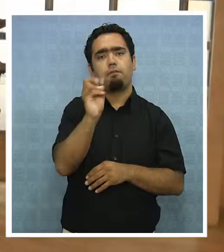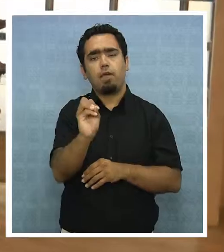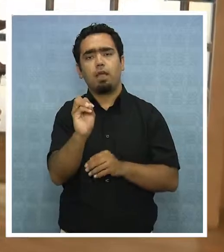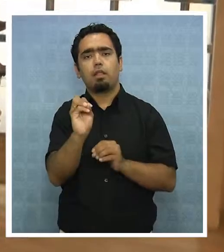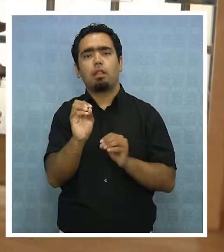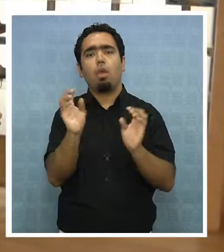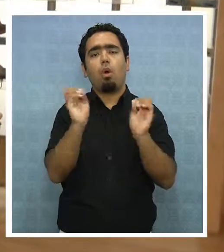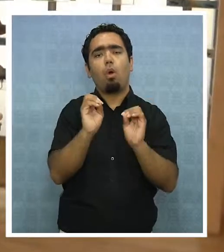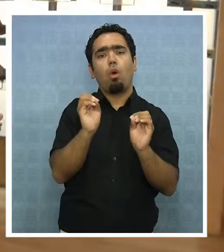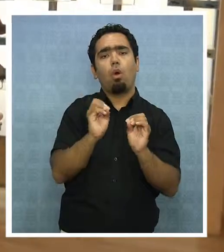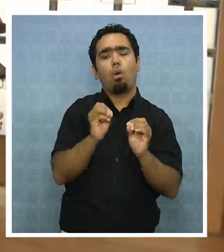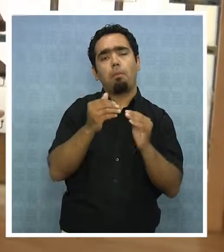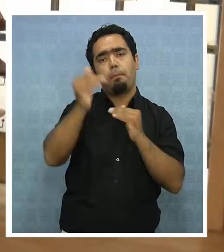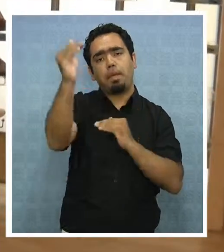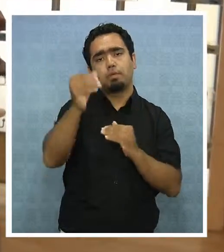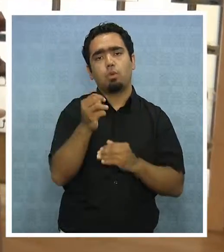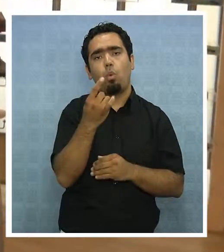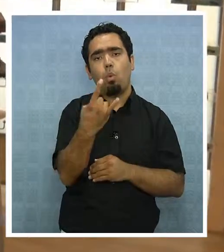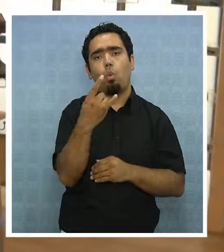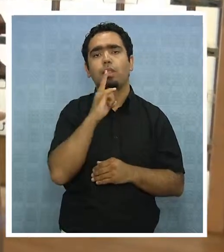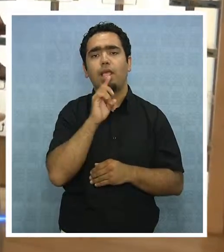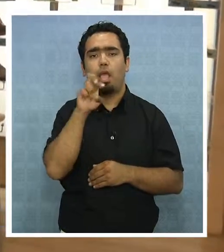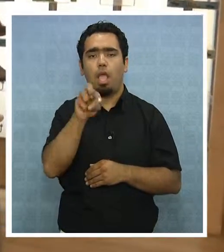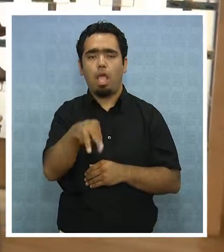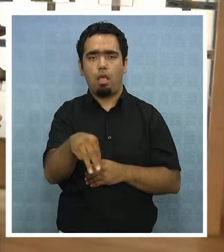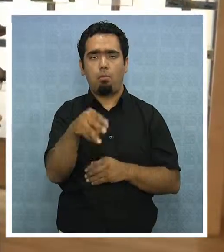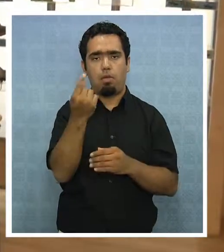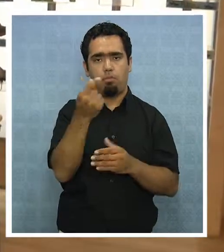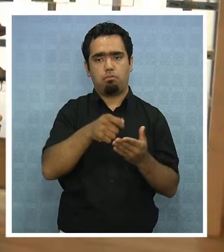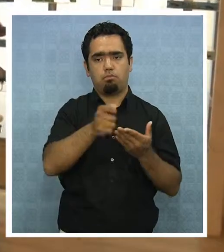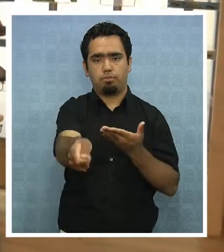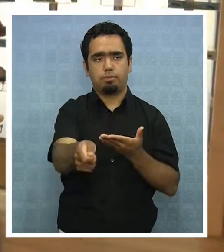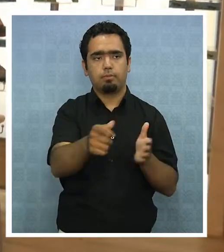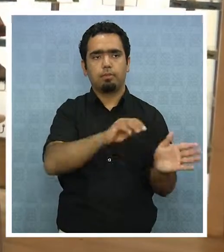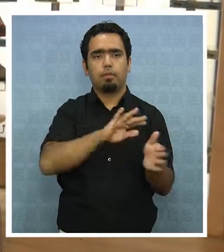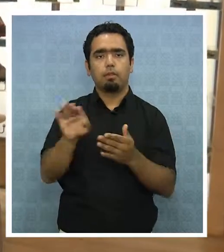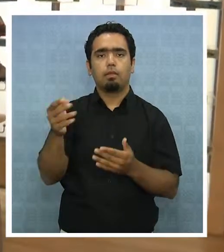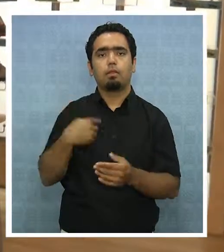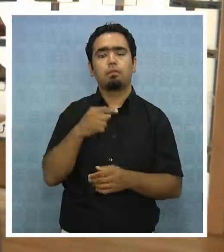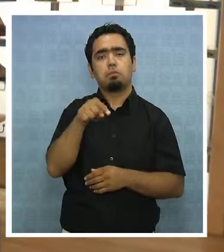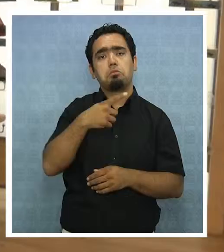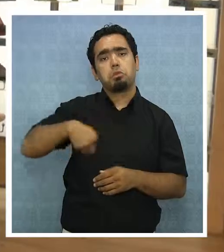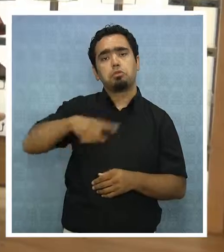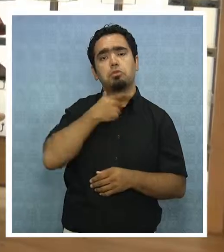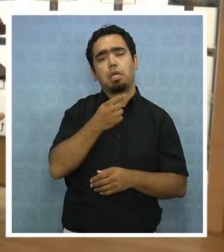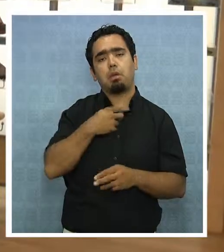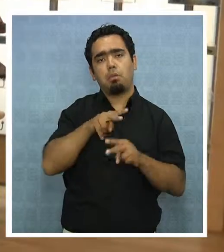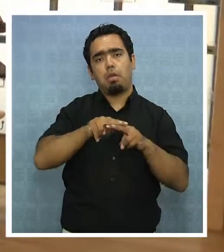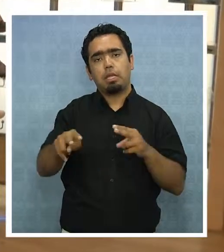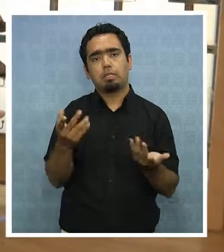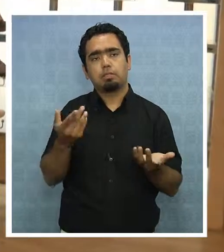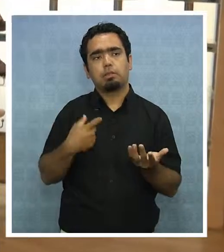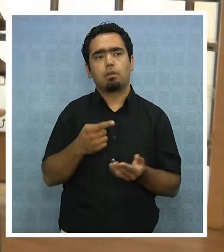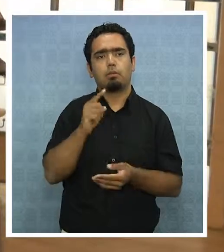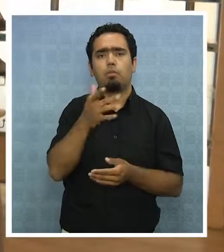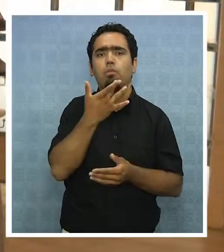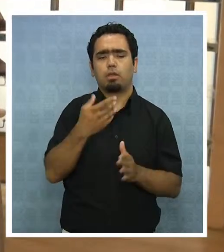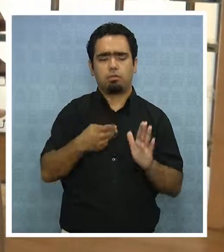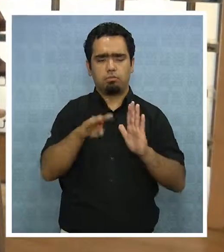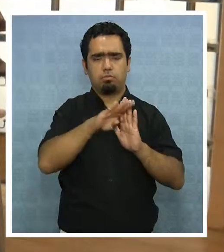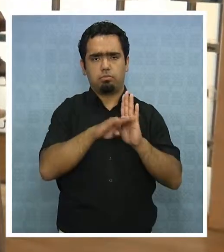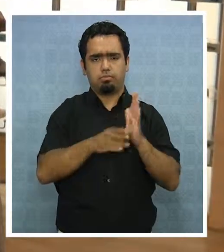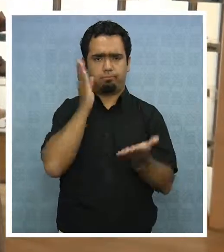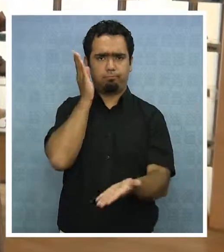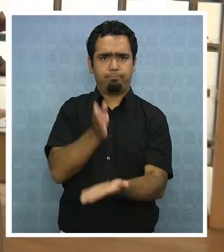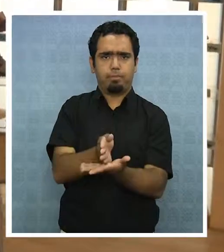20 hasta 40 UTM. Pero queremos en algo muy especial en esta ocasión, en que se va a ser muy estricto en la